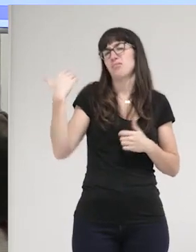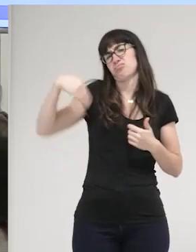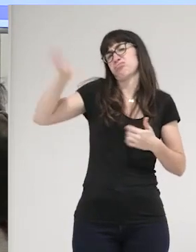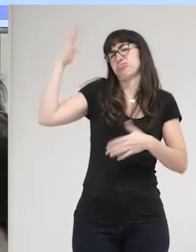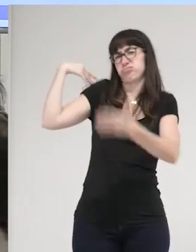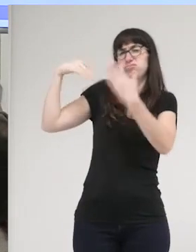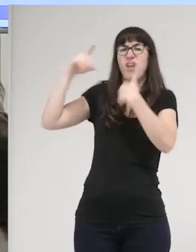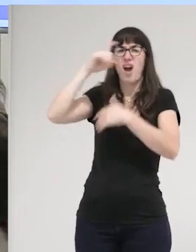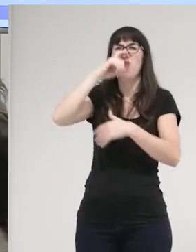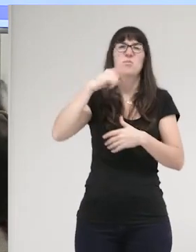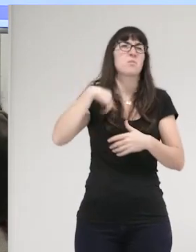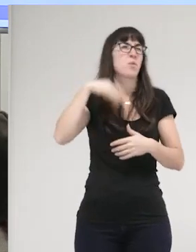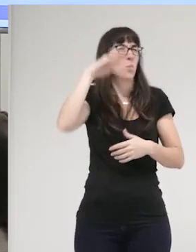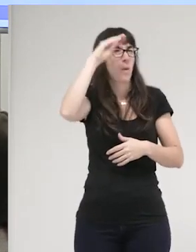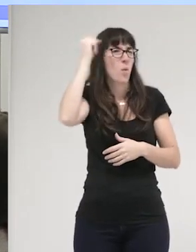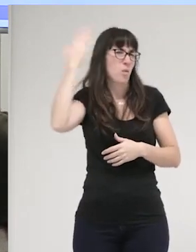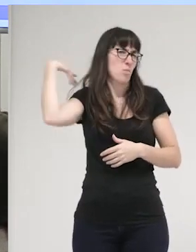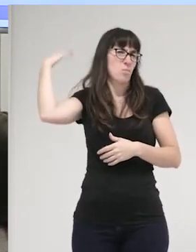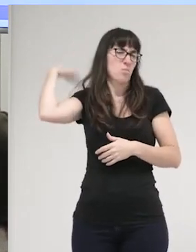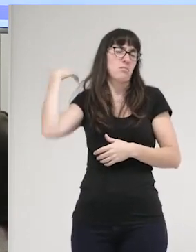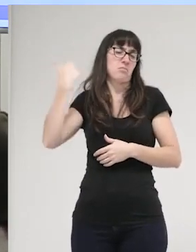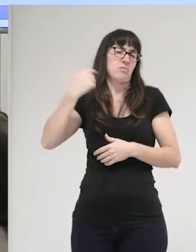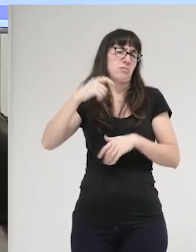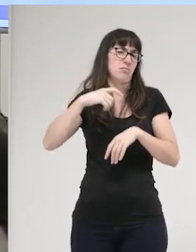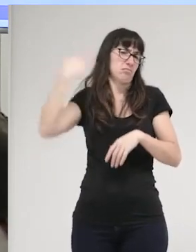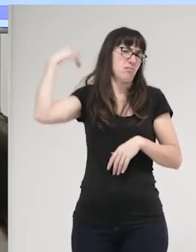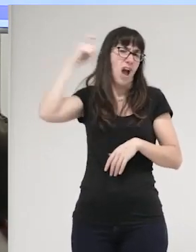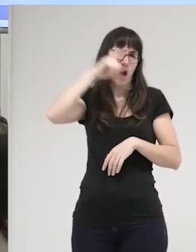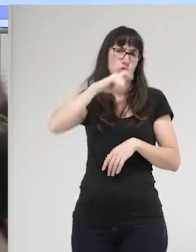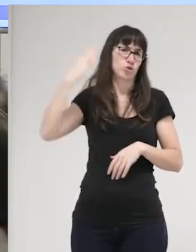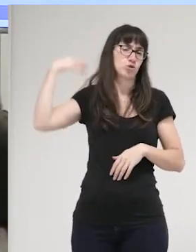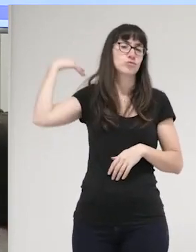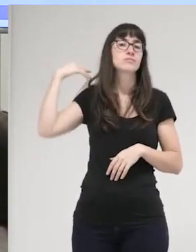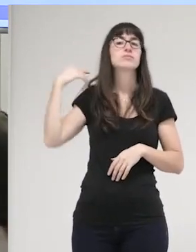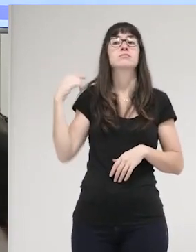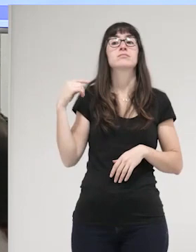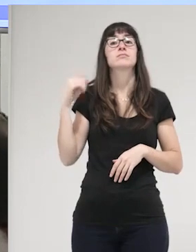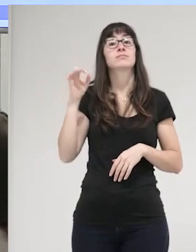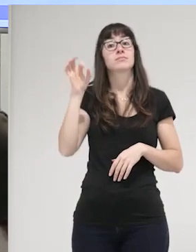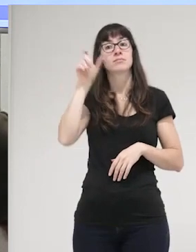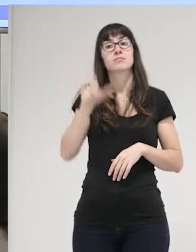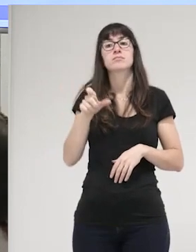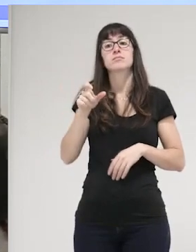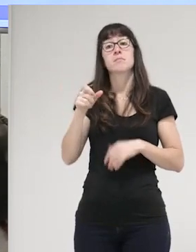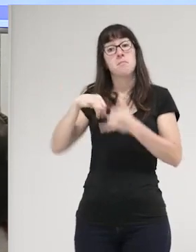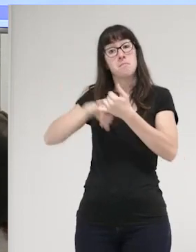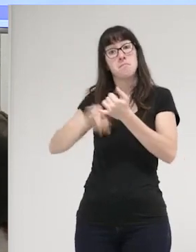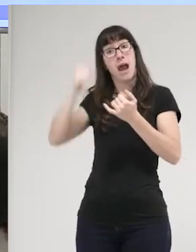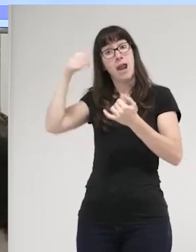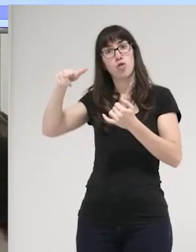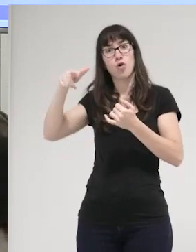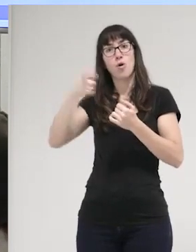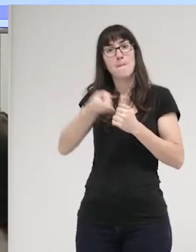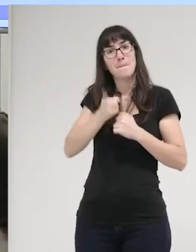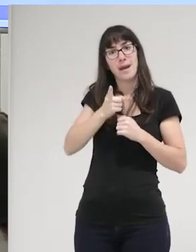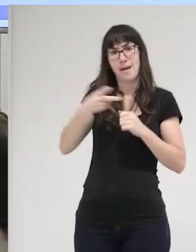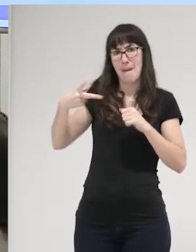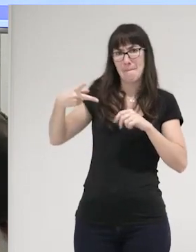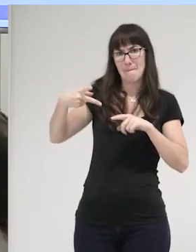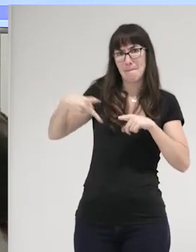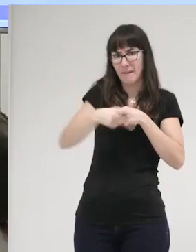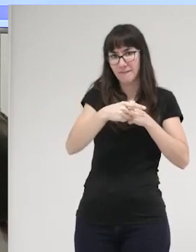muchos años ahora no recuerdo exactamente el año pero ya hace algunos años cortó el pene de su marido su marido